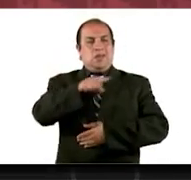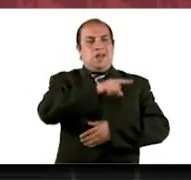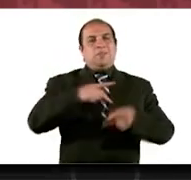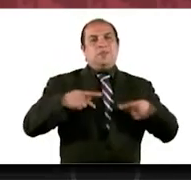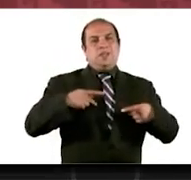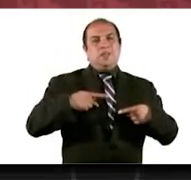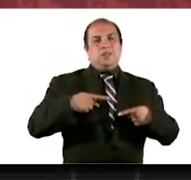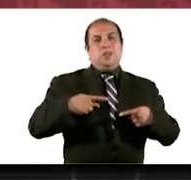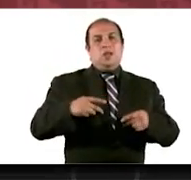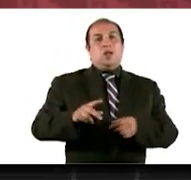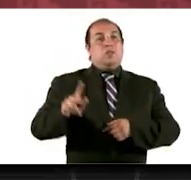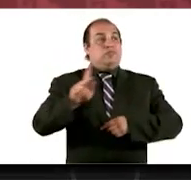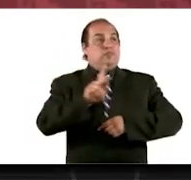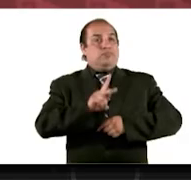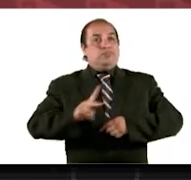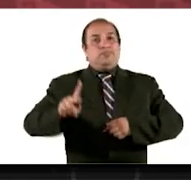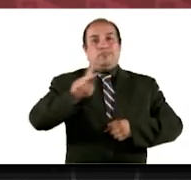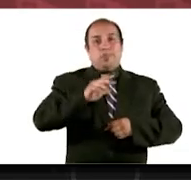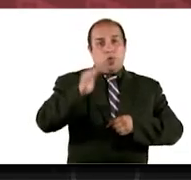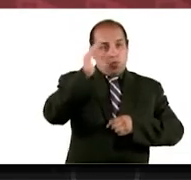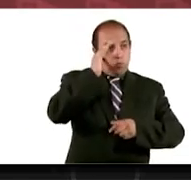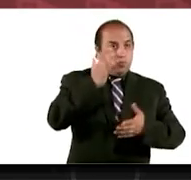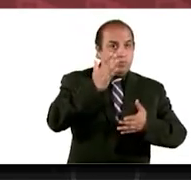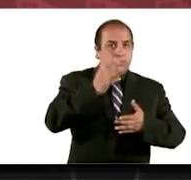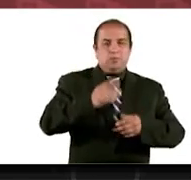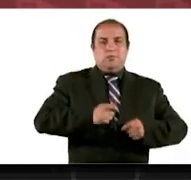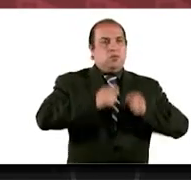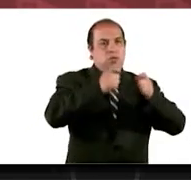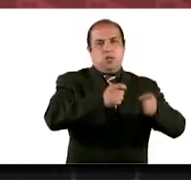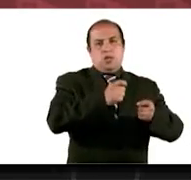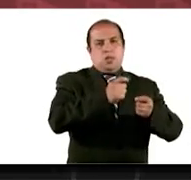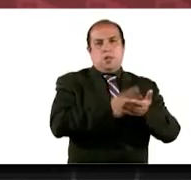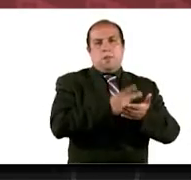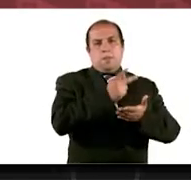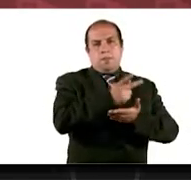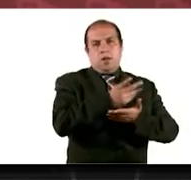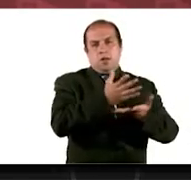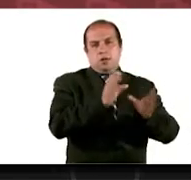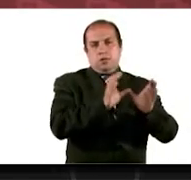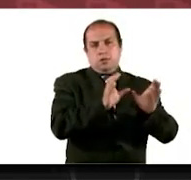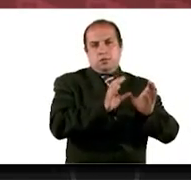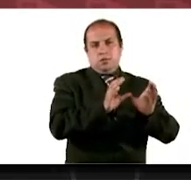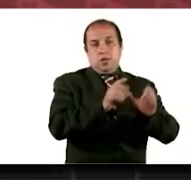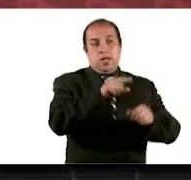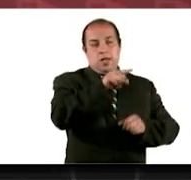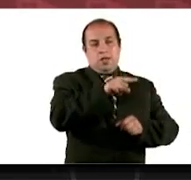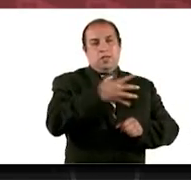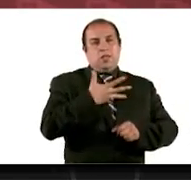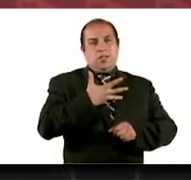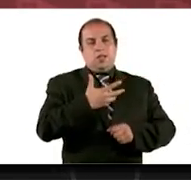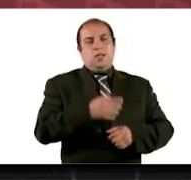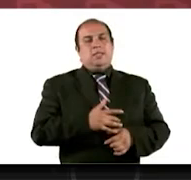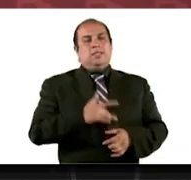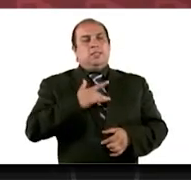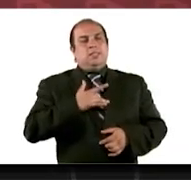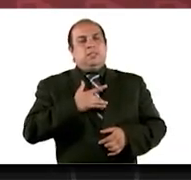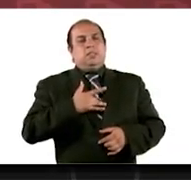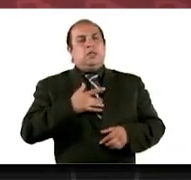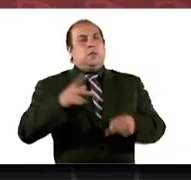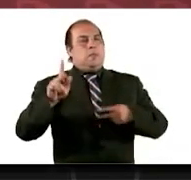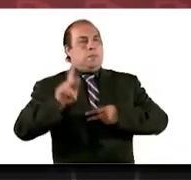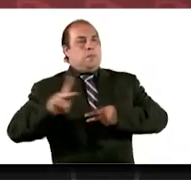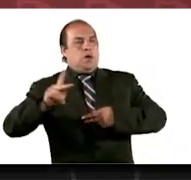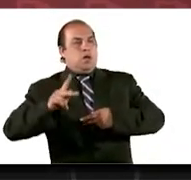les da el reconocimiento oficial. Tienen el corazón del público, el corazón de la gente. Pero hoy queremos también reconocerlos